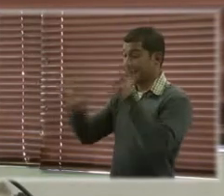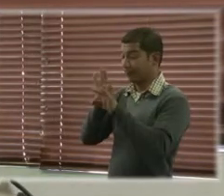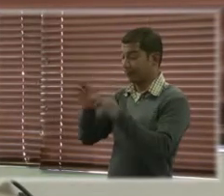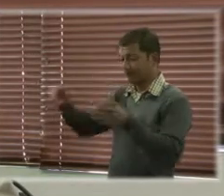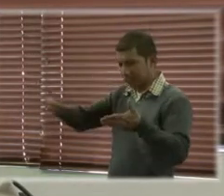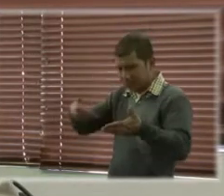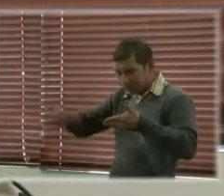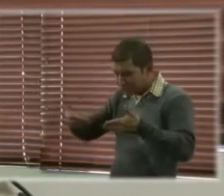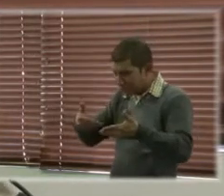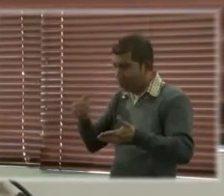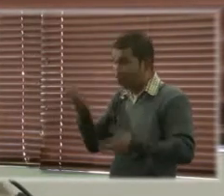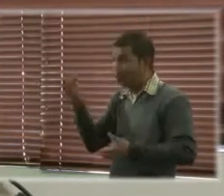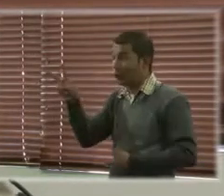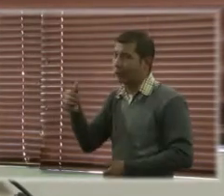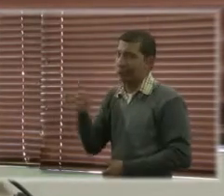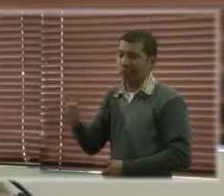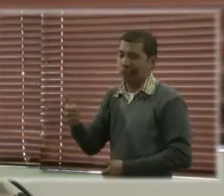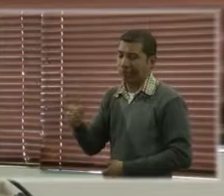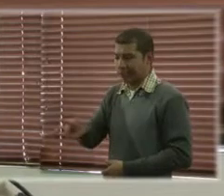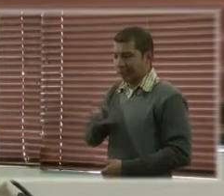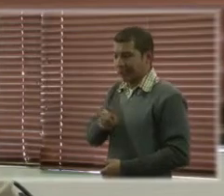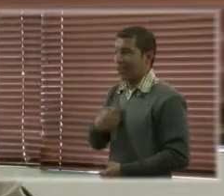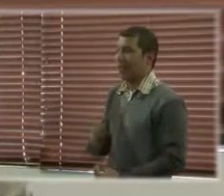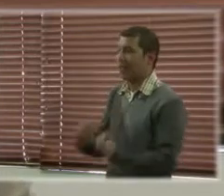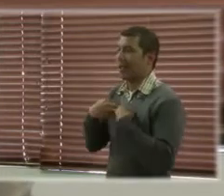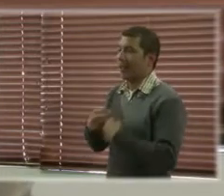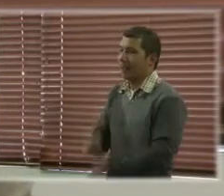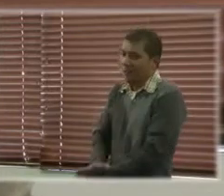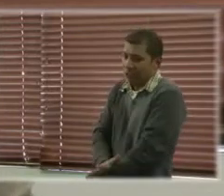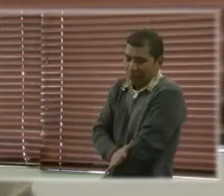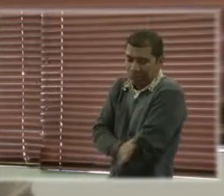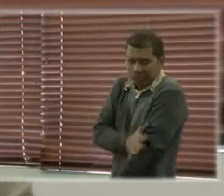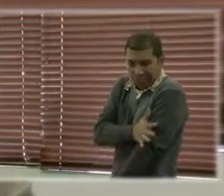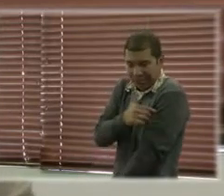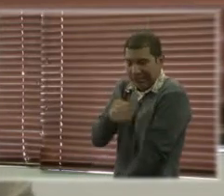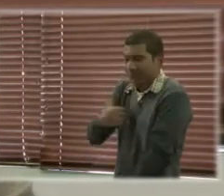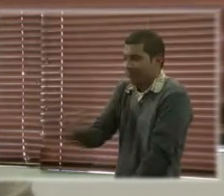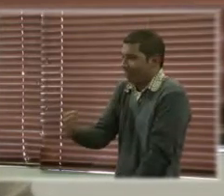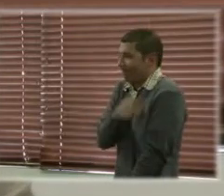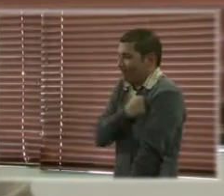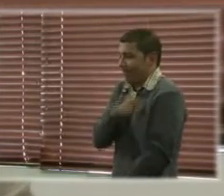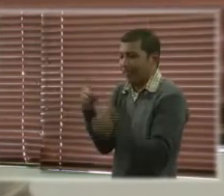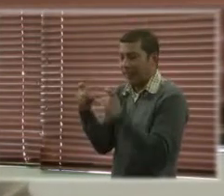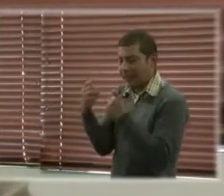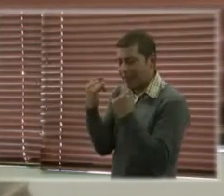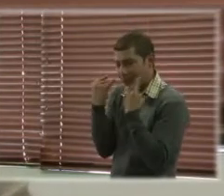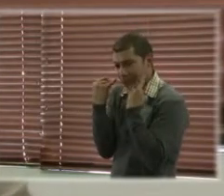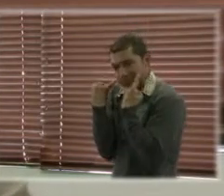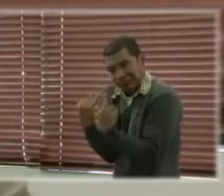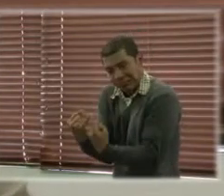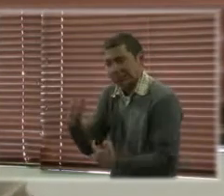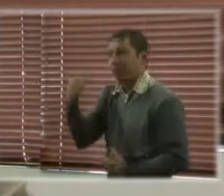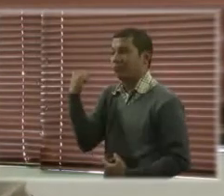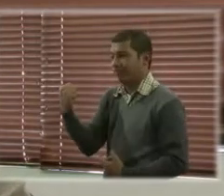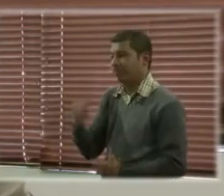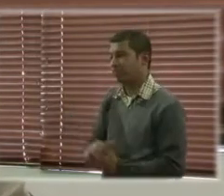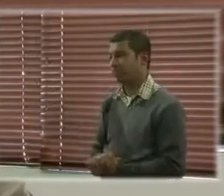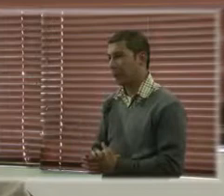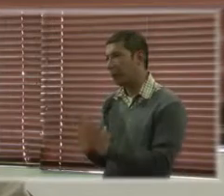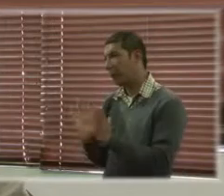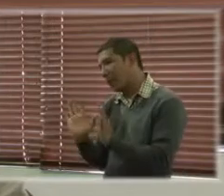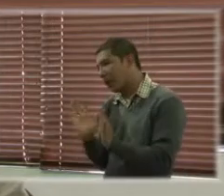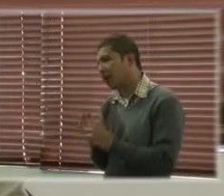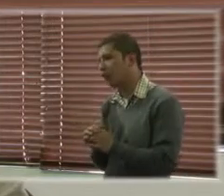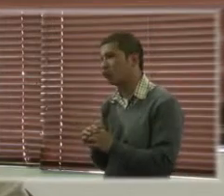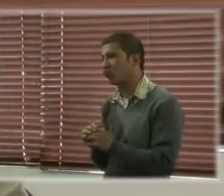bastante apasionantes para mí, este tema me apasiona mucho, pero sí lo que nosotros pretendemos con